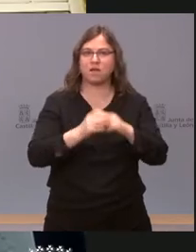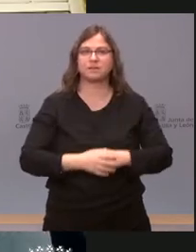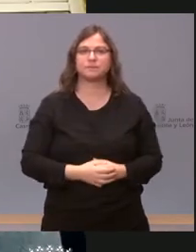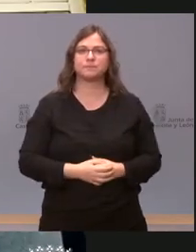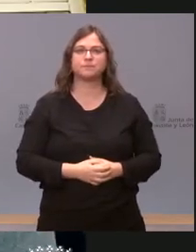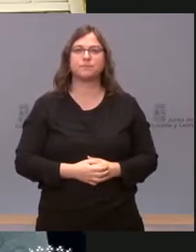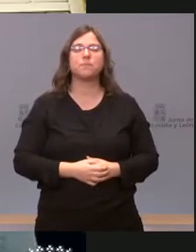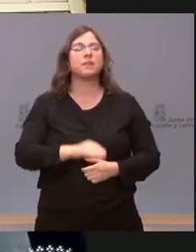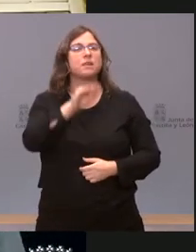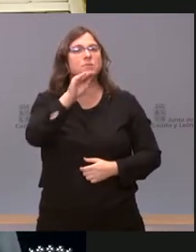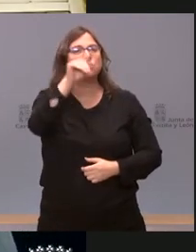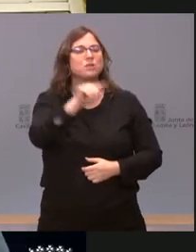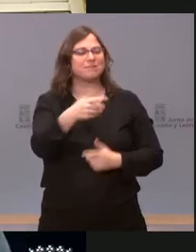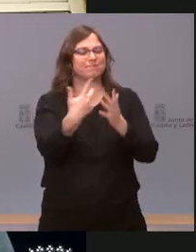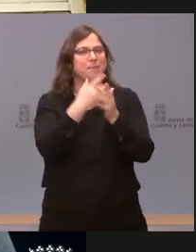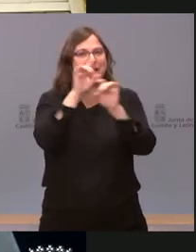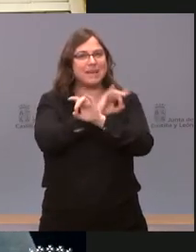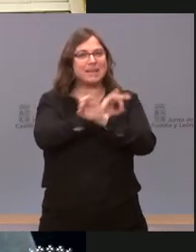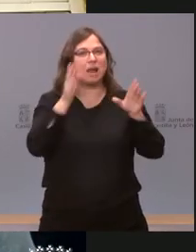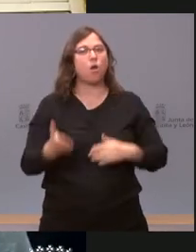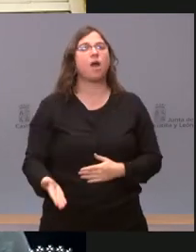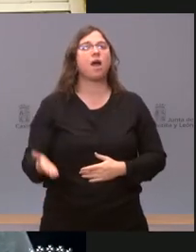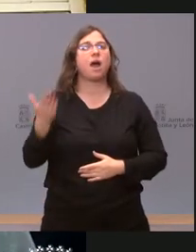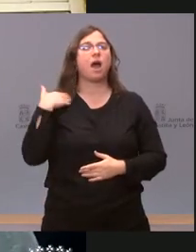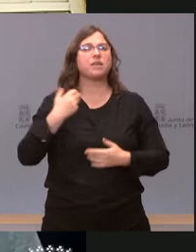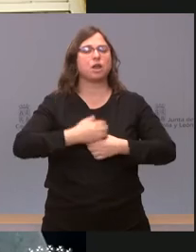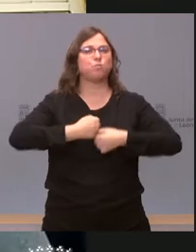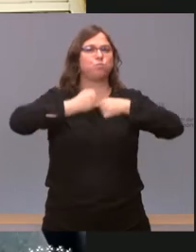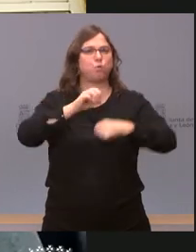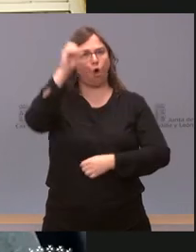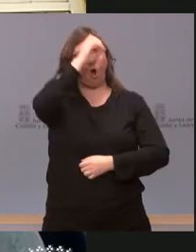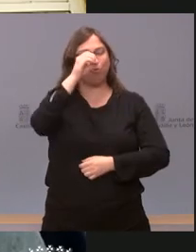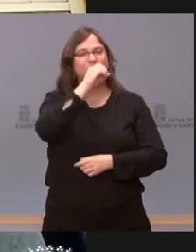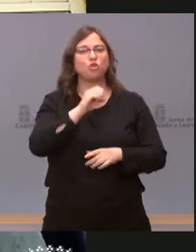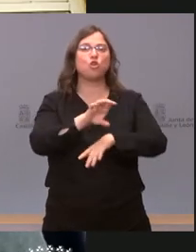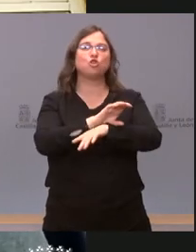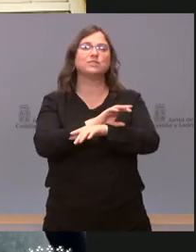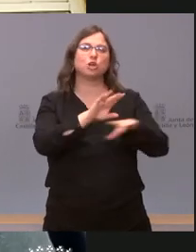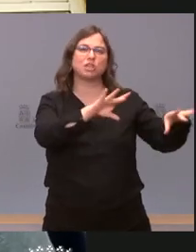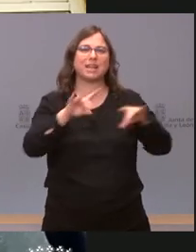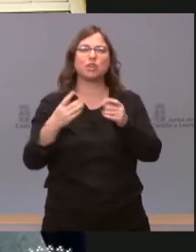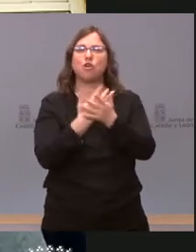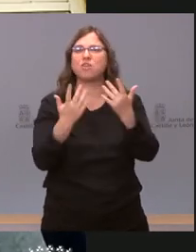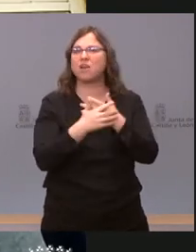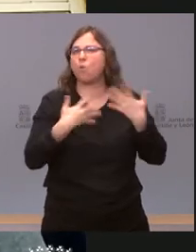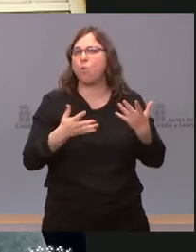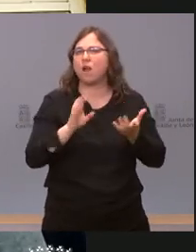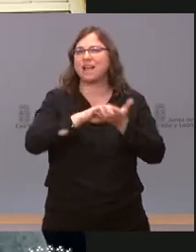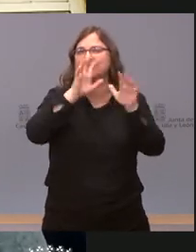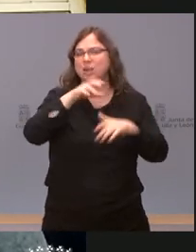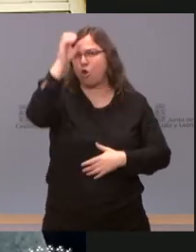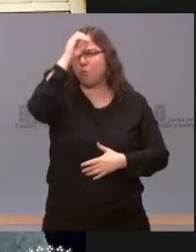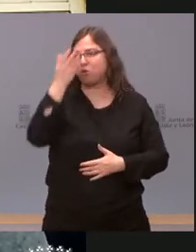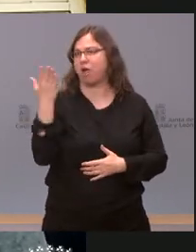Estaría bien que nos aclarara en qué postura mantuvo ayer Castilla y León en el Consejo Interterritorial y que nos aclare si